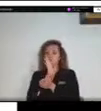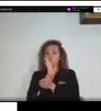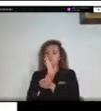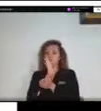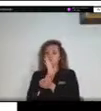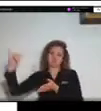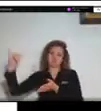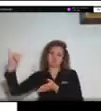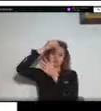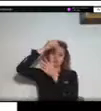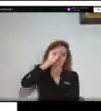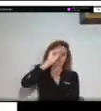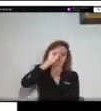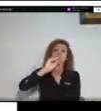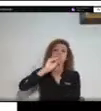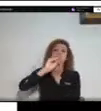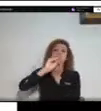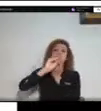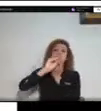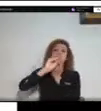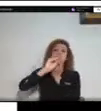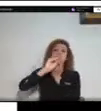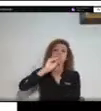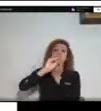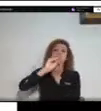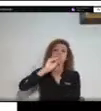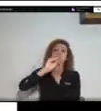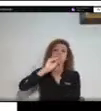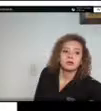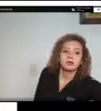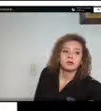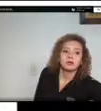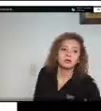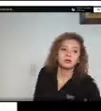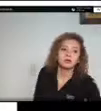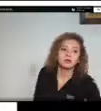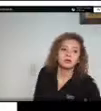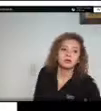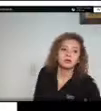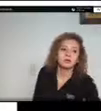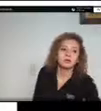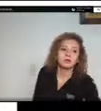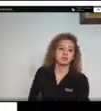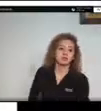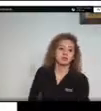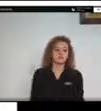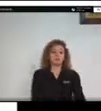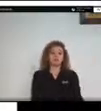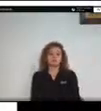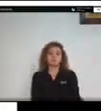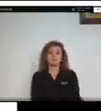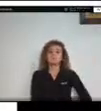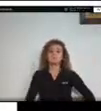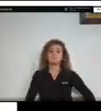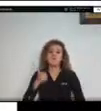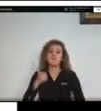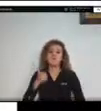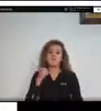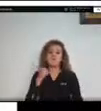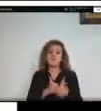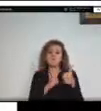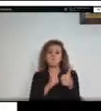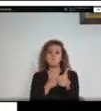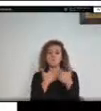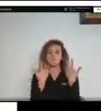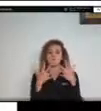para finalizar tenemos nuestros héroes quienes trabajan arduamente día y noche por días cuando se